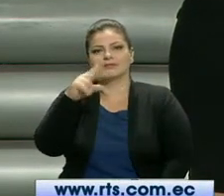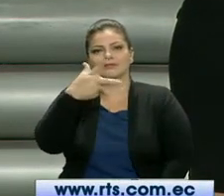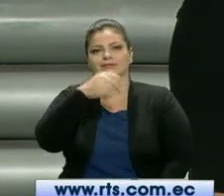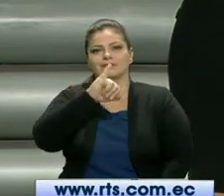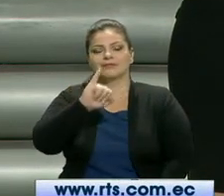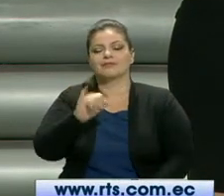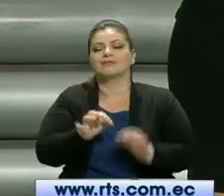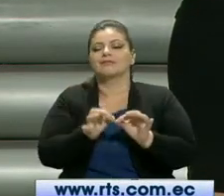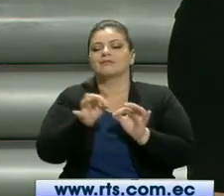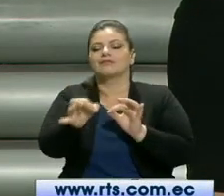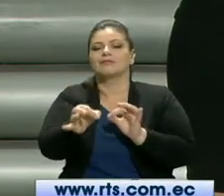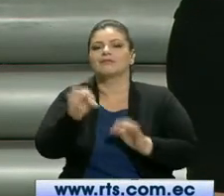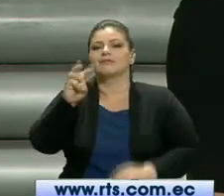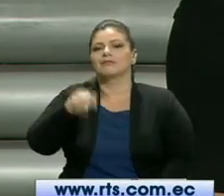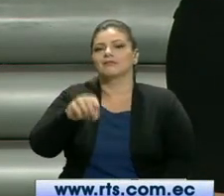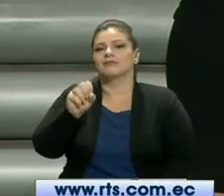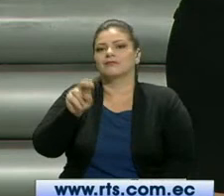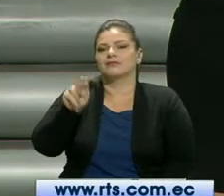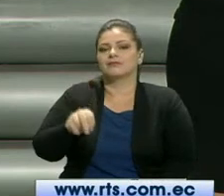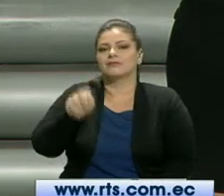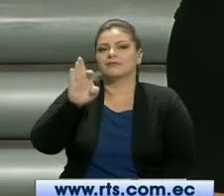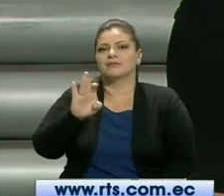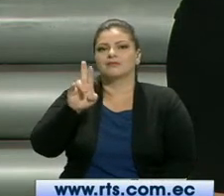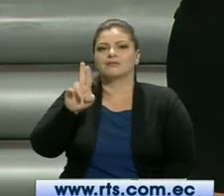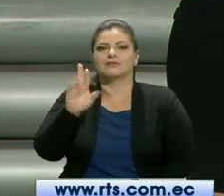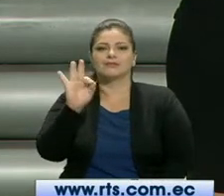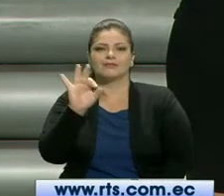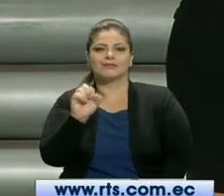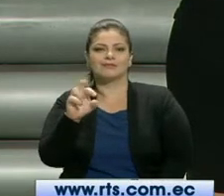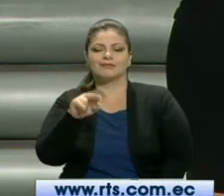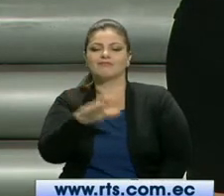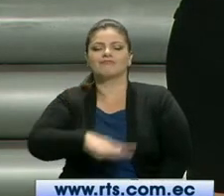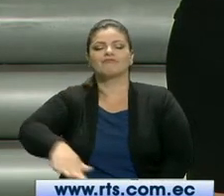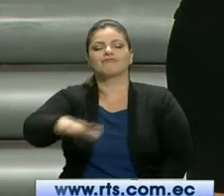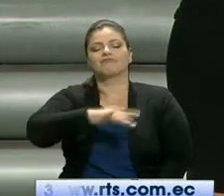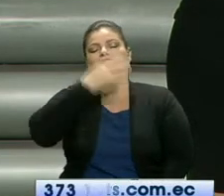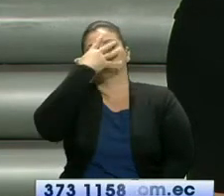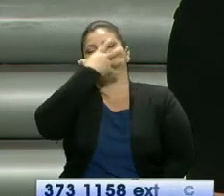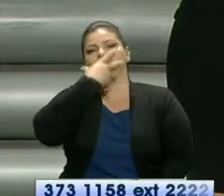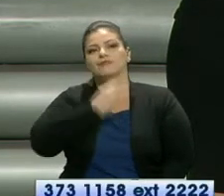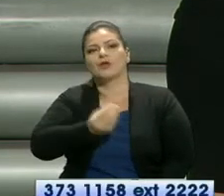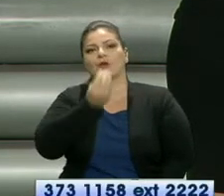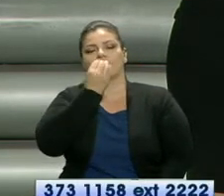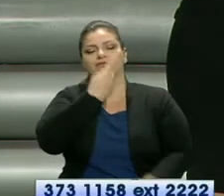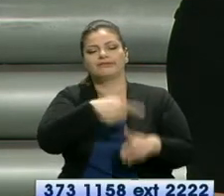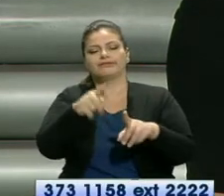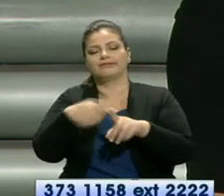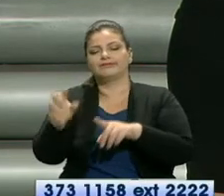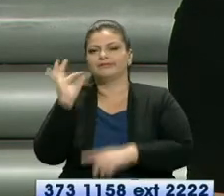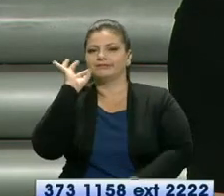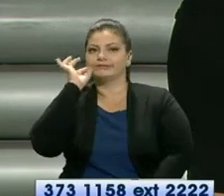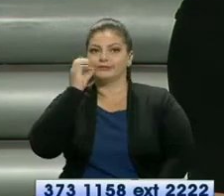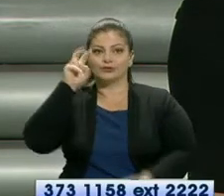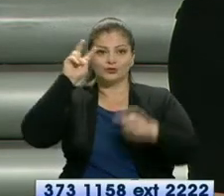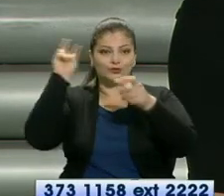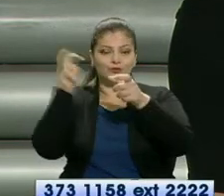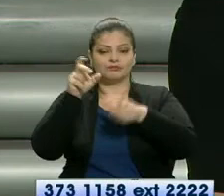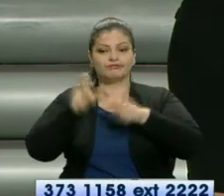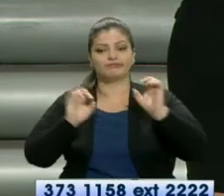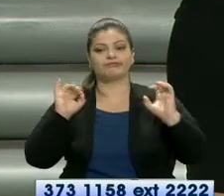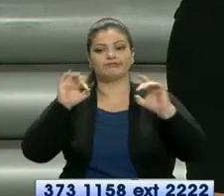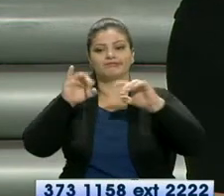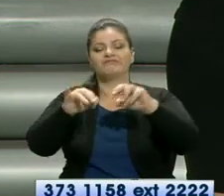exquisita, atributos que lo convierten en uno de los puntos preferidos para los turistas. ¿Quieres ver? Veamos.